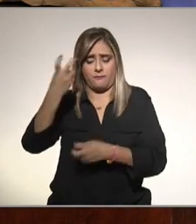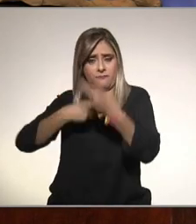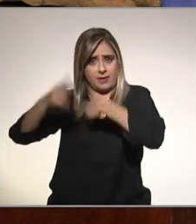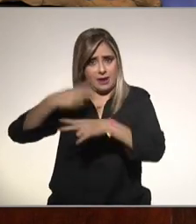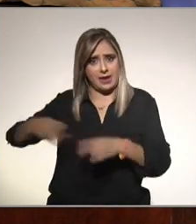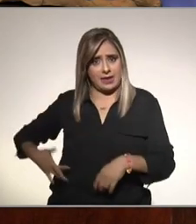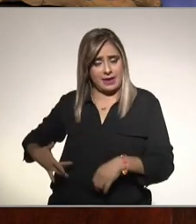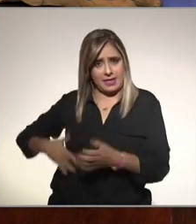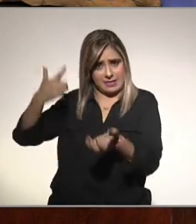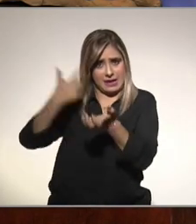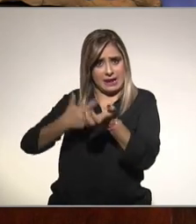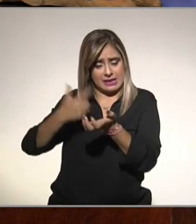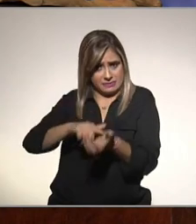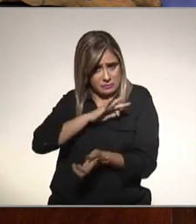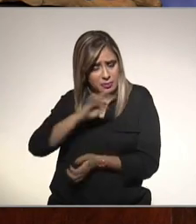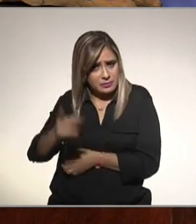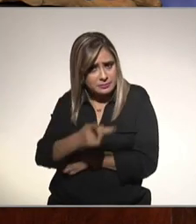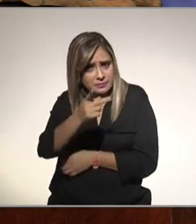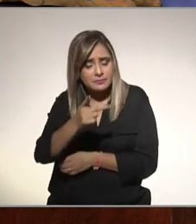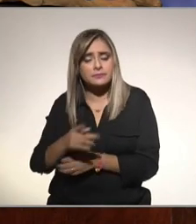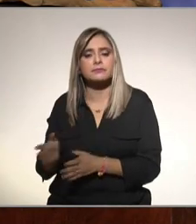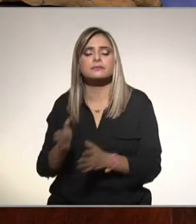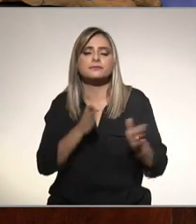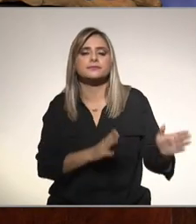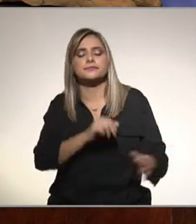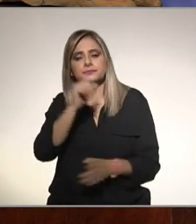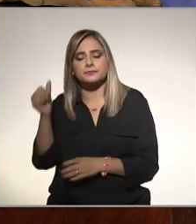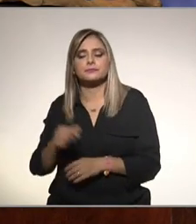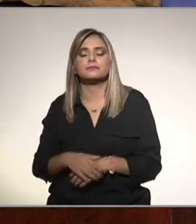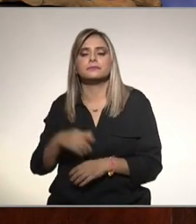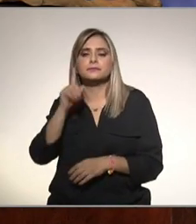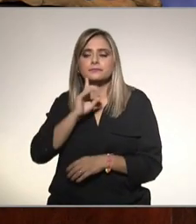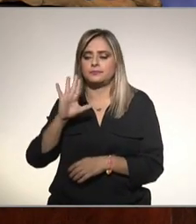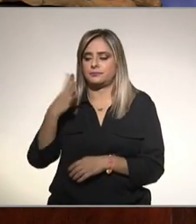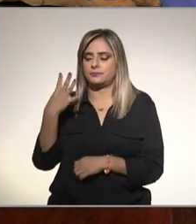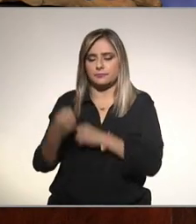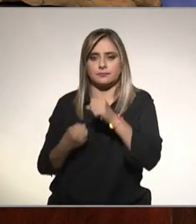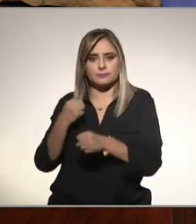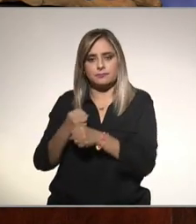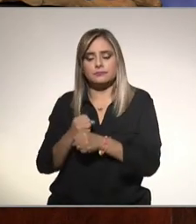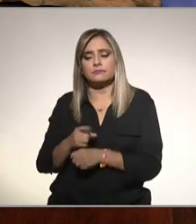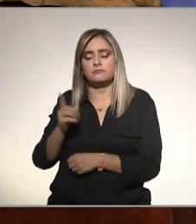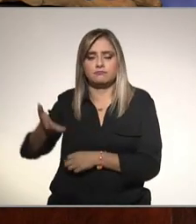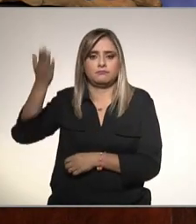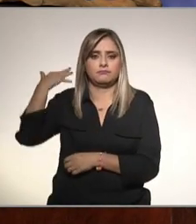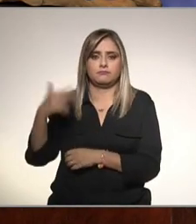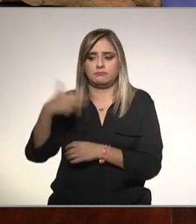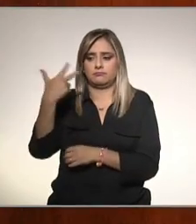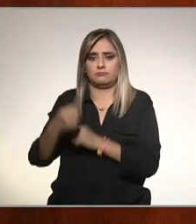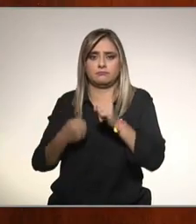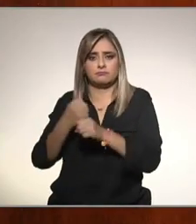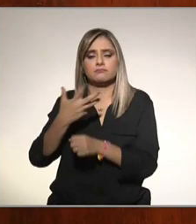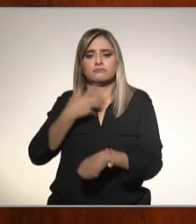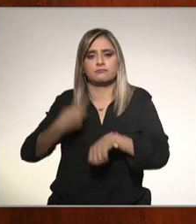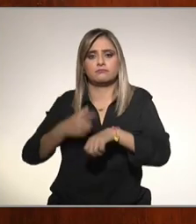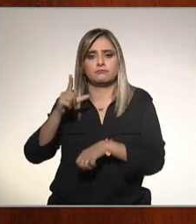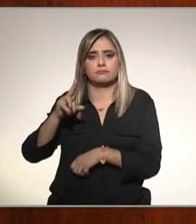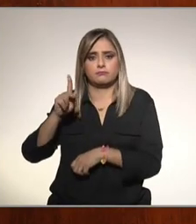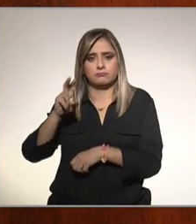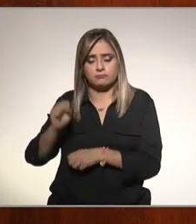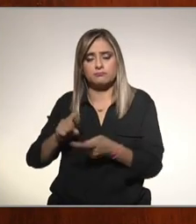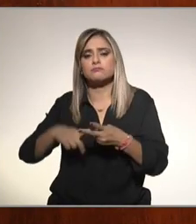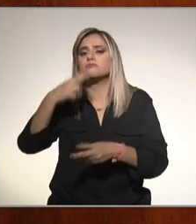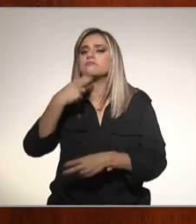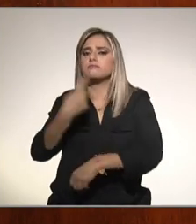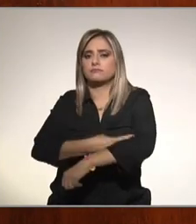hígado y Julieta Jiménez Cruz nos escribe ella tiene 54 años dice que desde hace 13 años tiene lupus diabetes desde